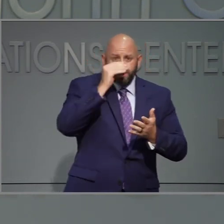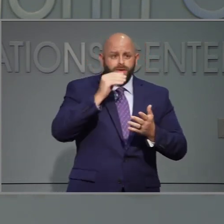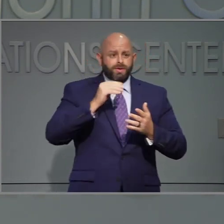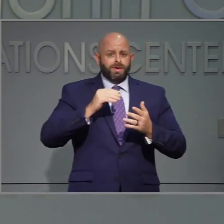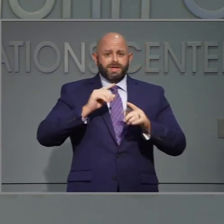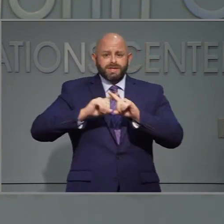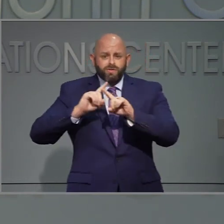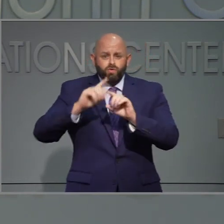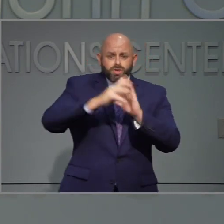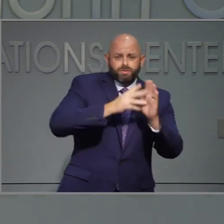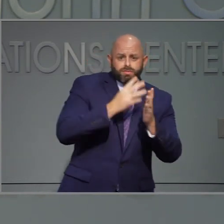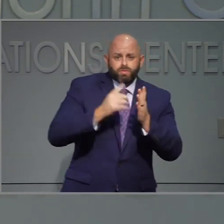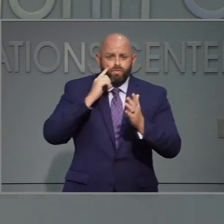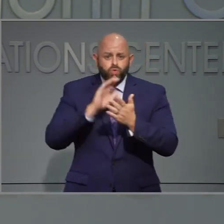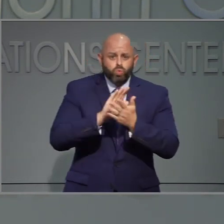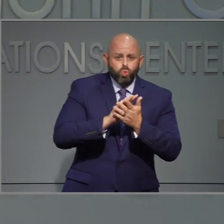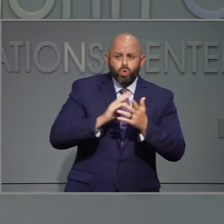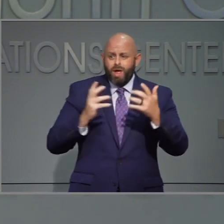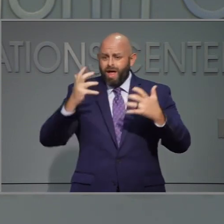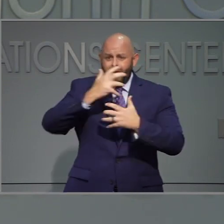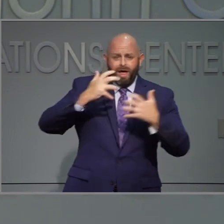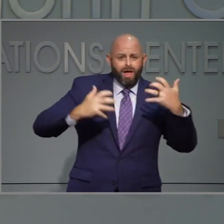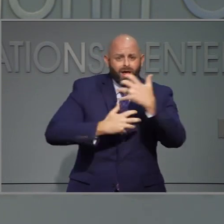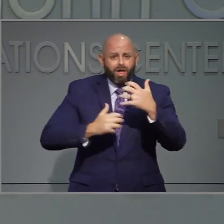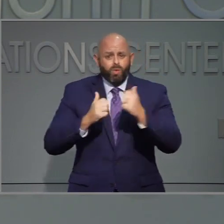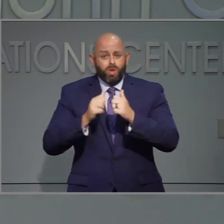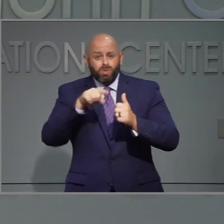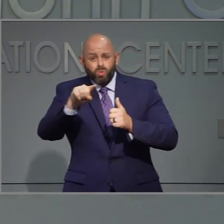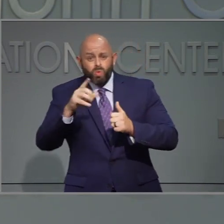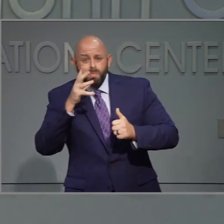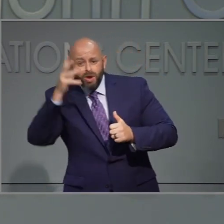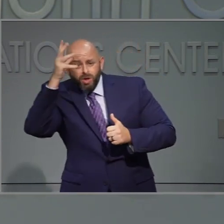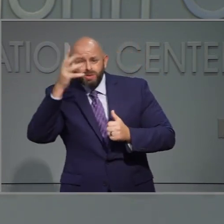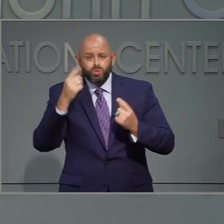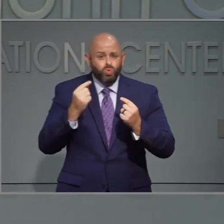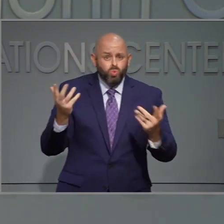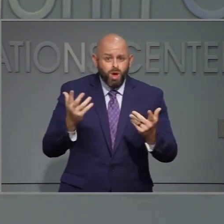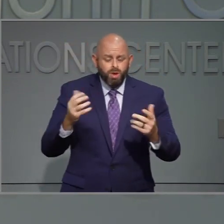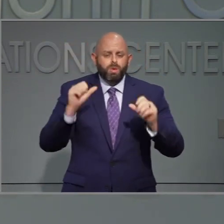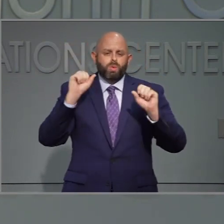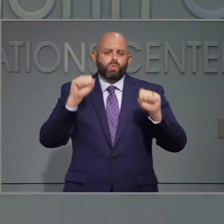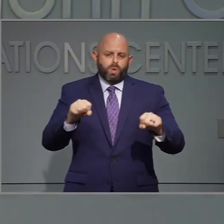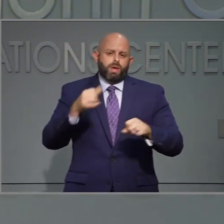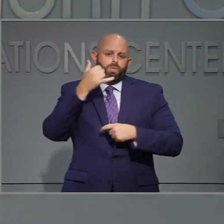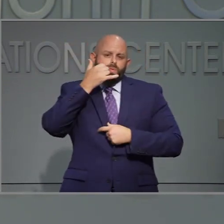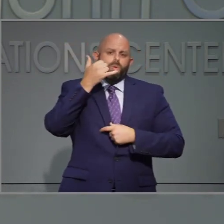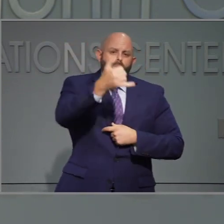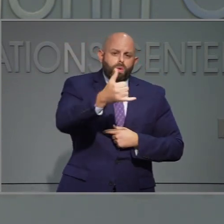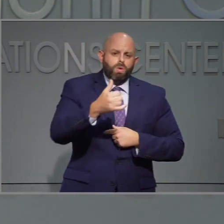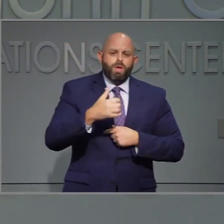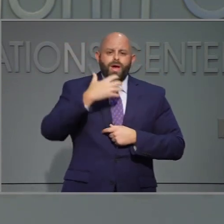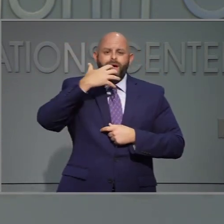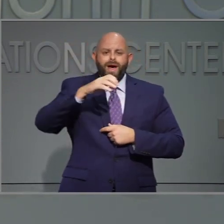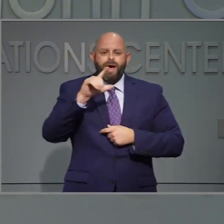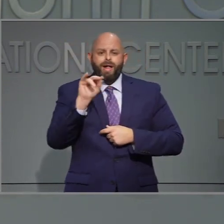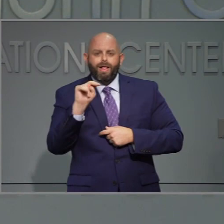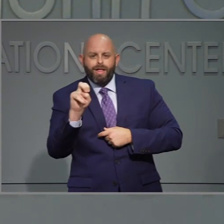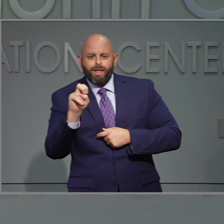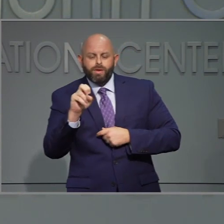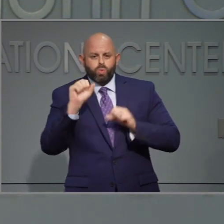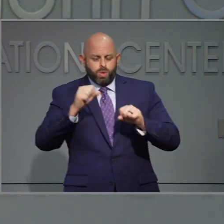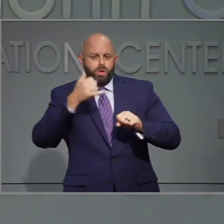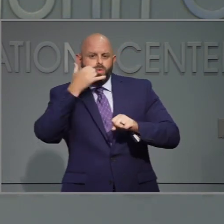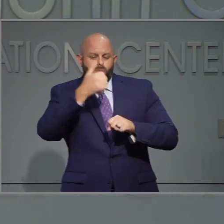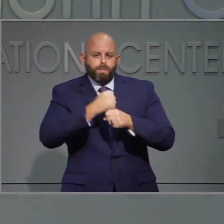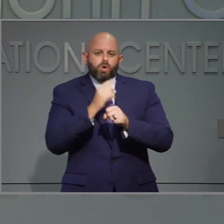los nuevos calendarios escolares presenta desafíos. Y este recurso puede ayudar a que los niños